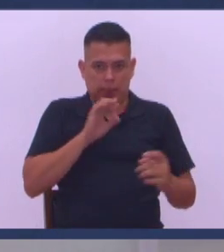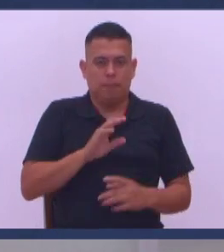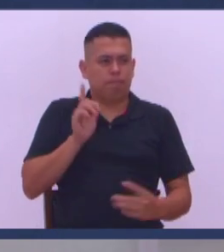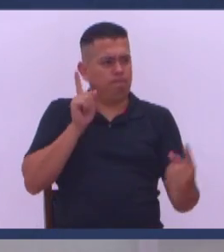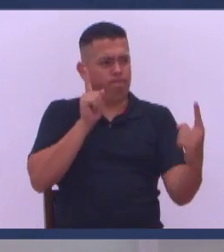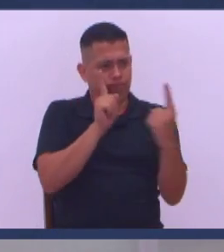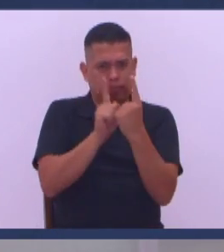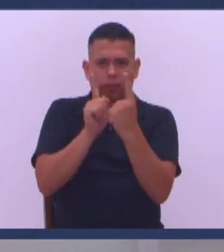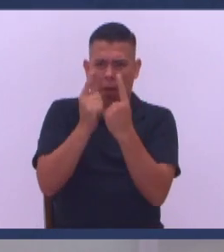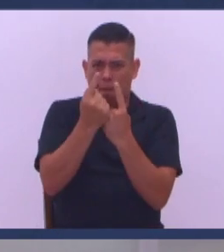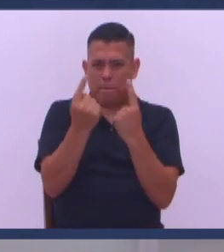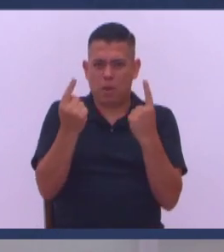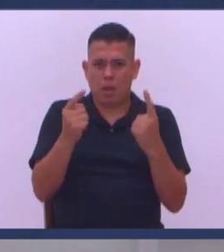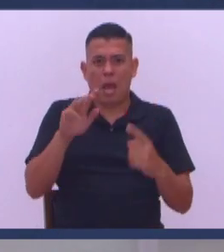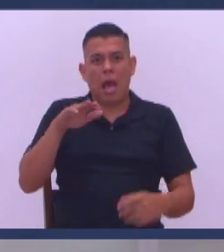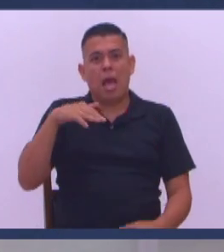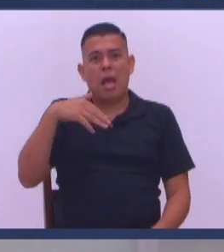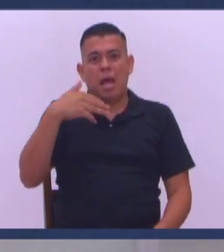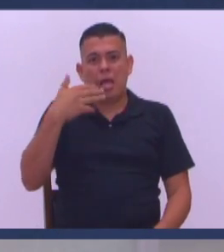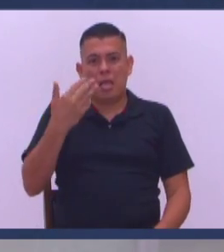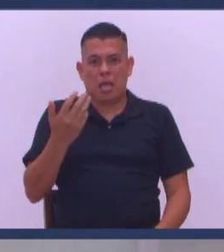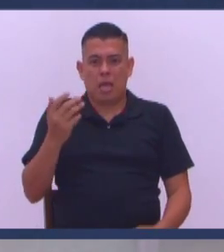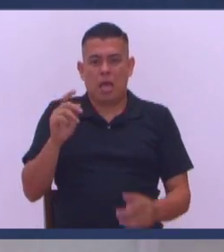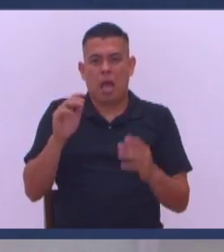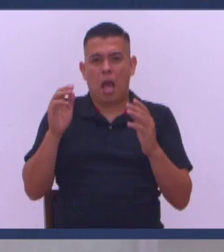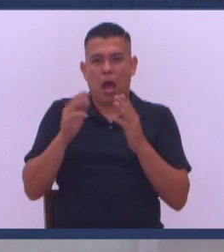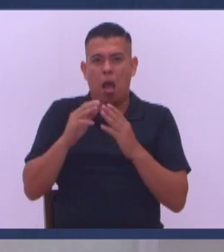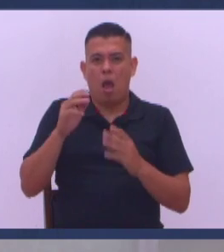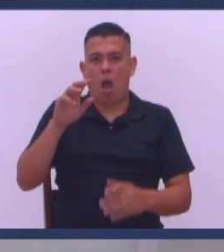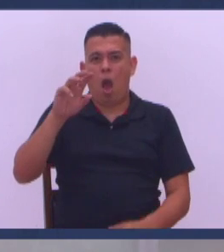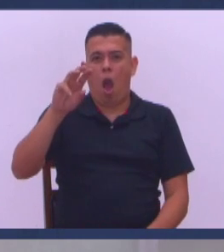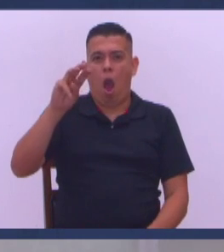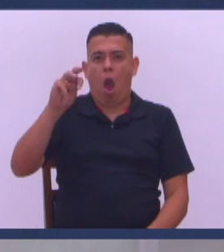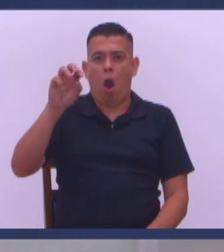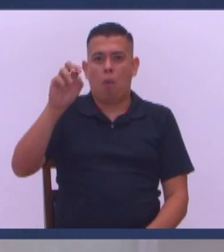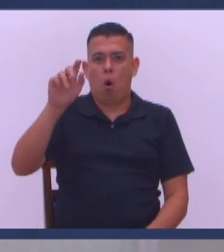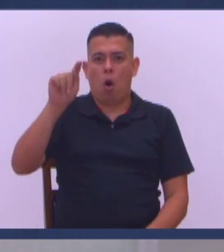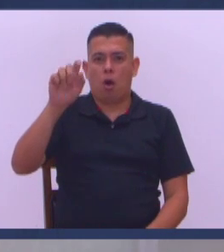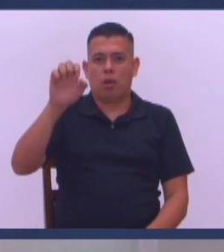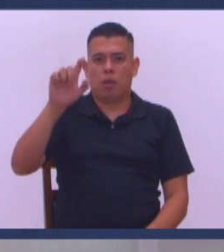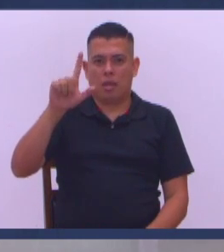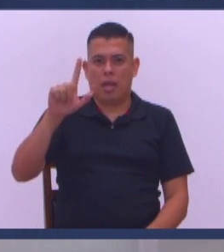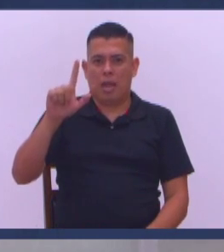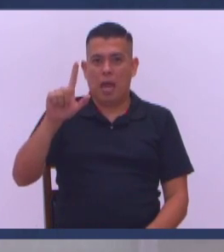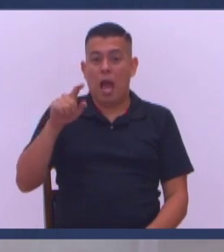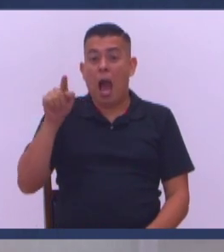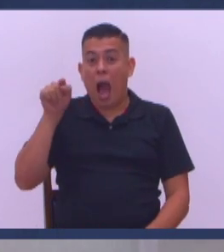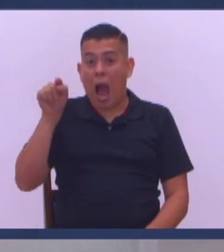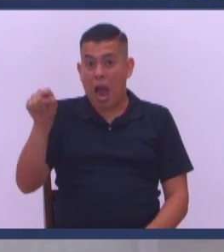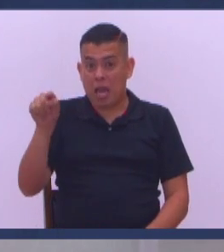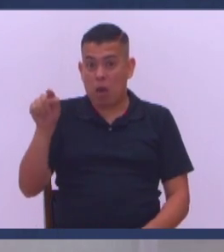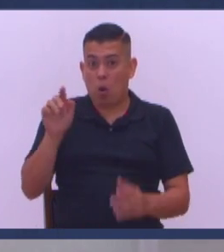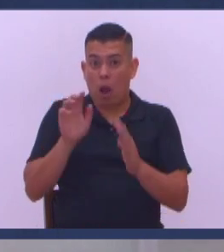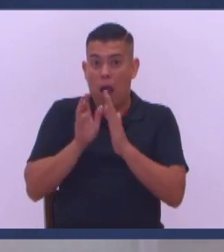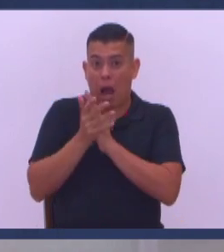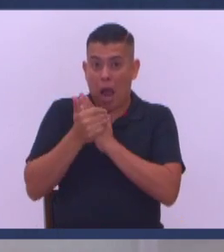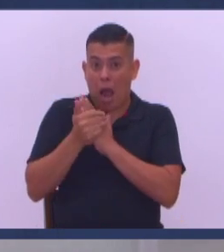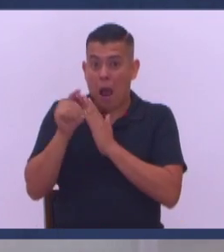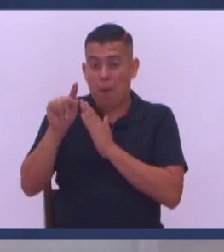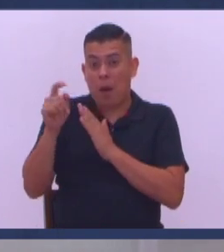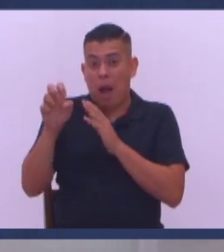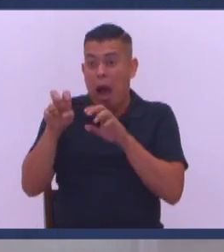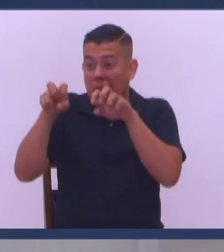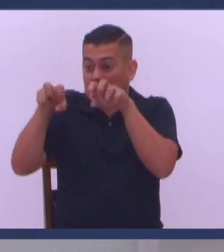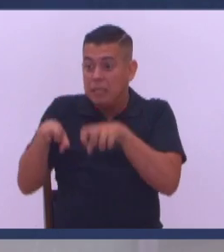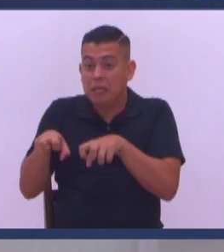pastor Que después de haber estado Con sus amantes en moteles En ese mismo lugar Caen de rodillas Para pedirle perdón a Dios ¿A dónde? Decía yo